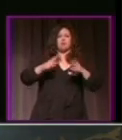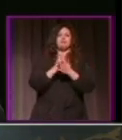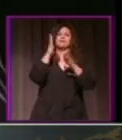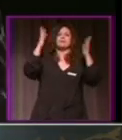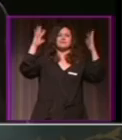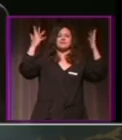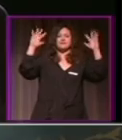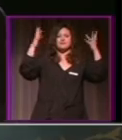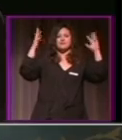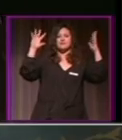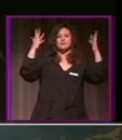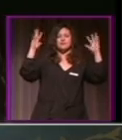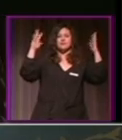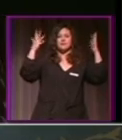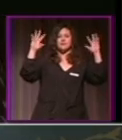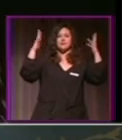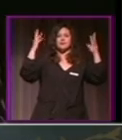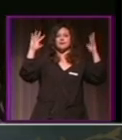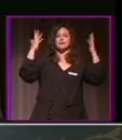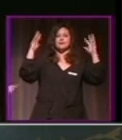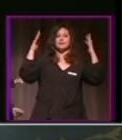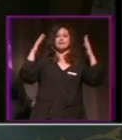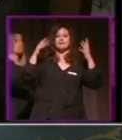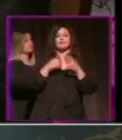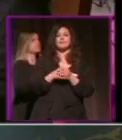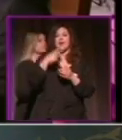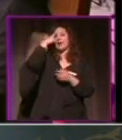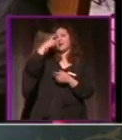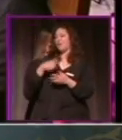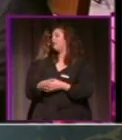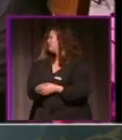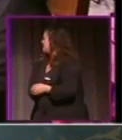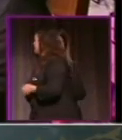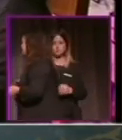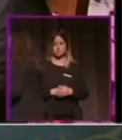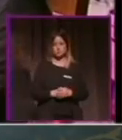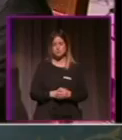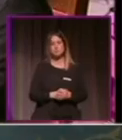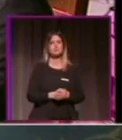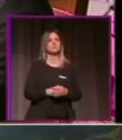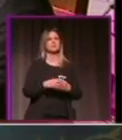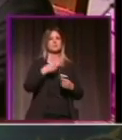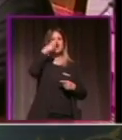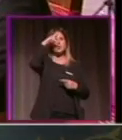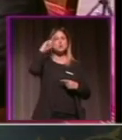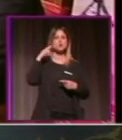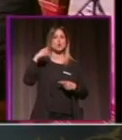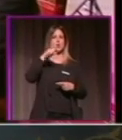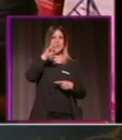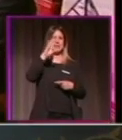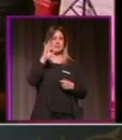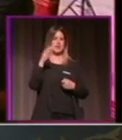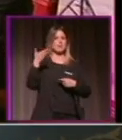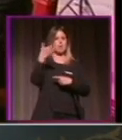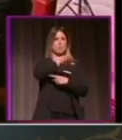completamente vacío no solo responsabilidad de Federación eso es evidente pero gratitud